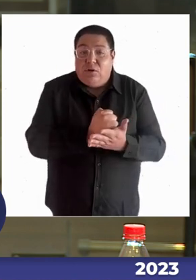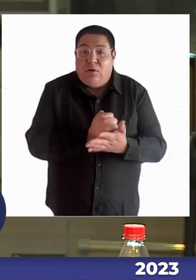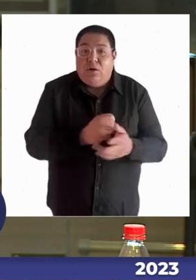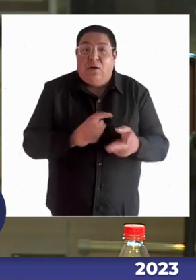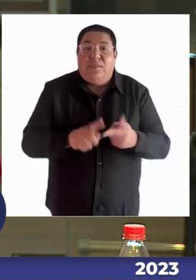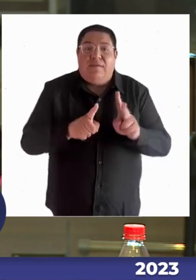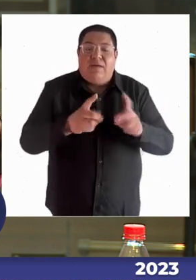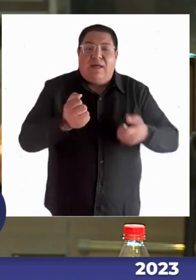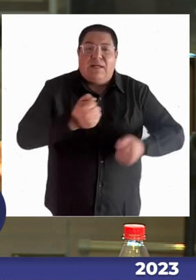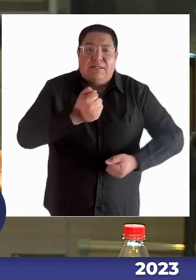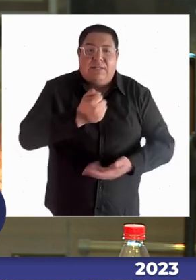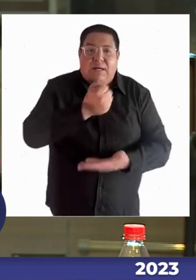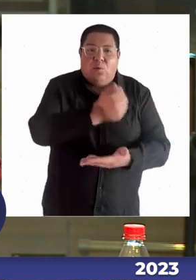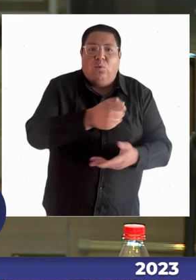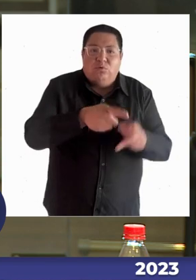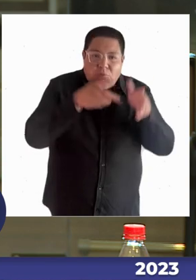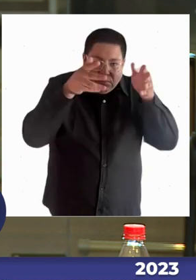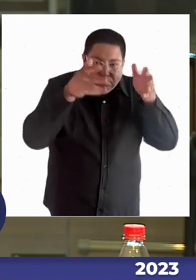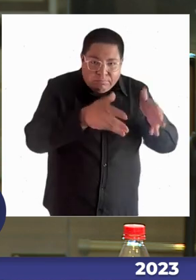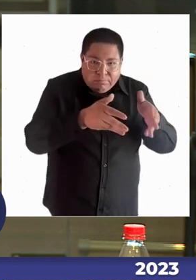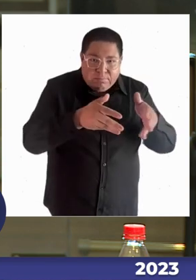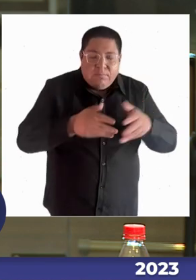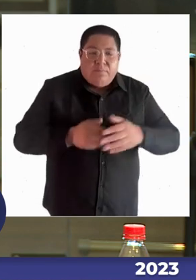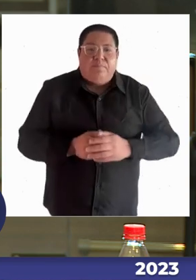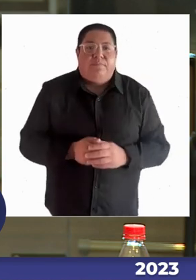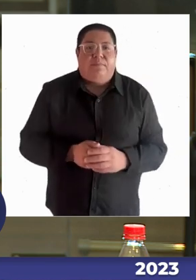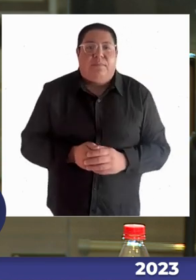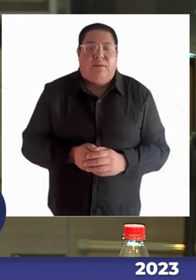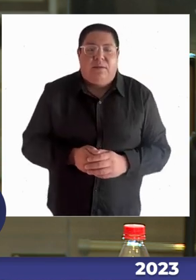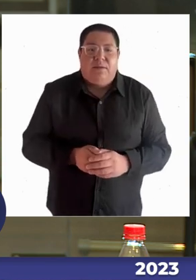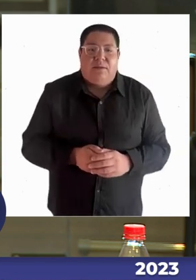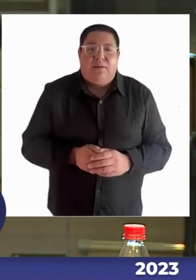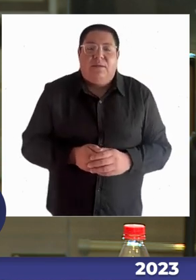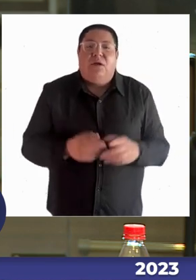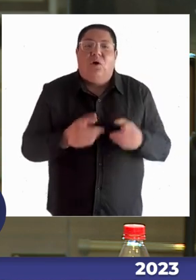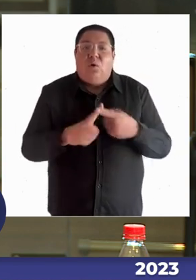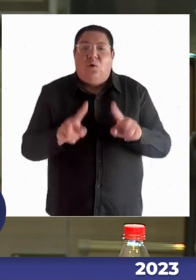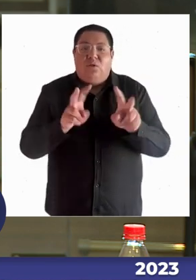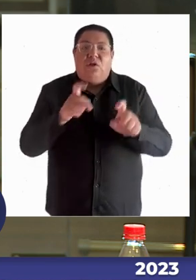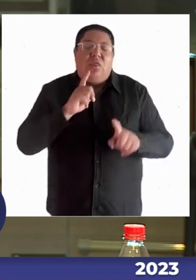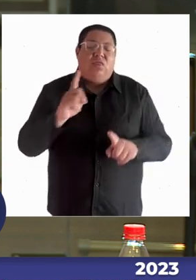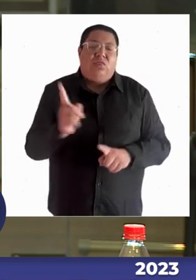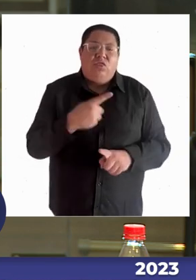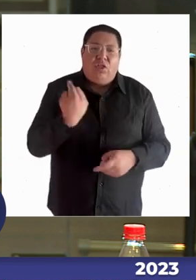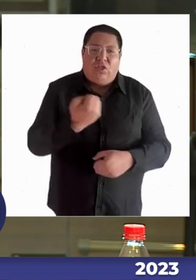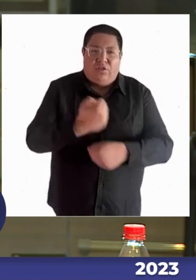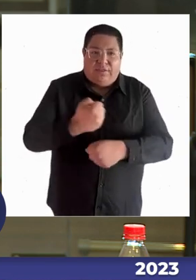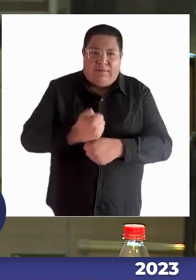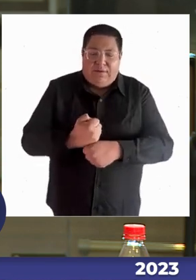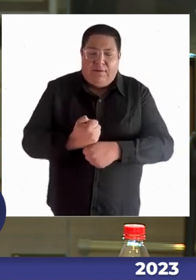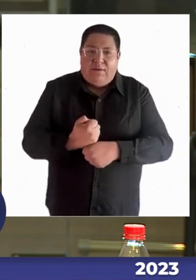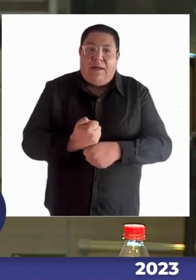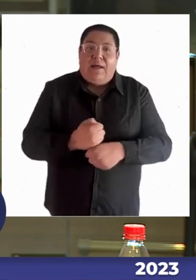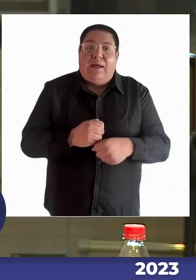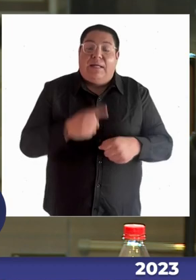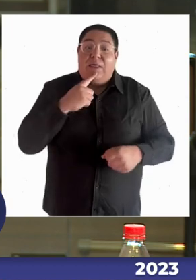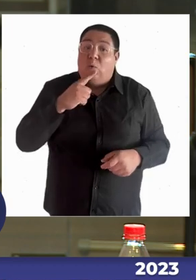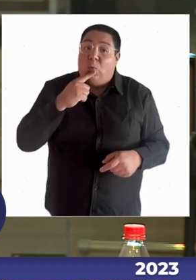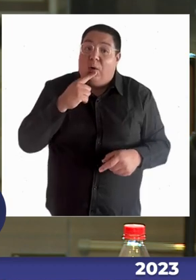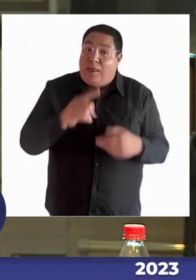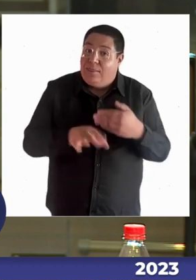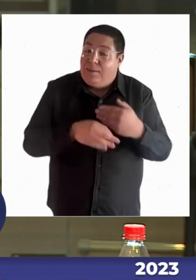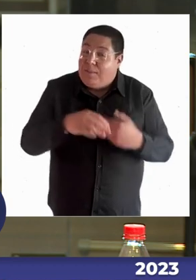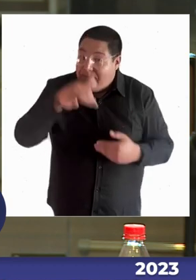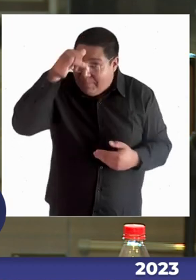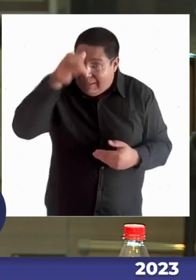por esa temática, sino más bien por las necesidades que tengamos todos. Y sobre todo, tengo que decirlo también, perdón, estoy pensando como los